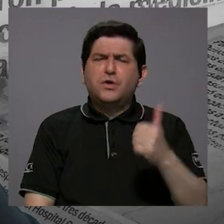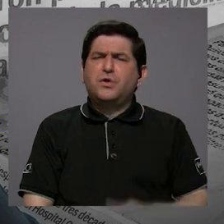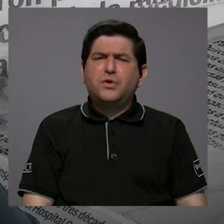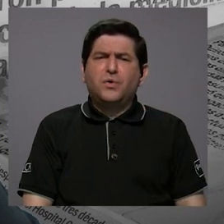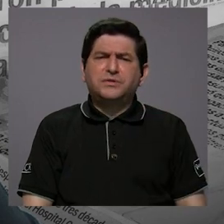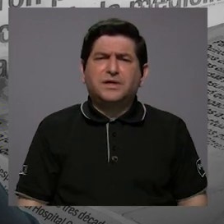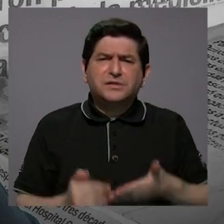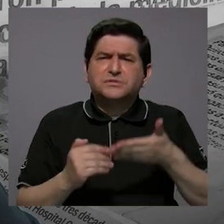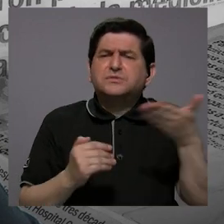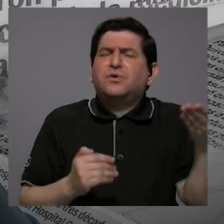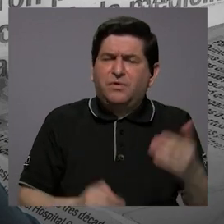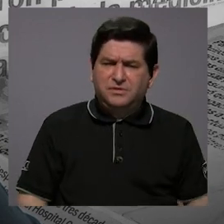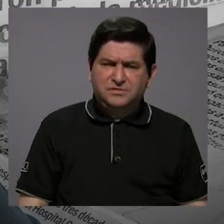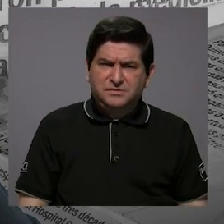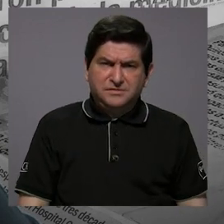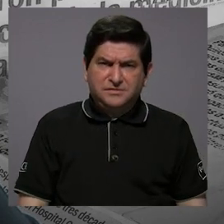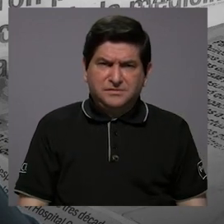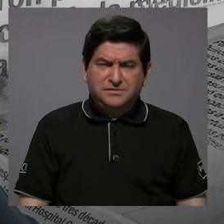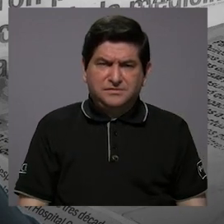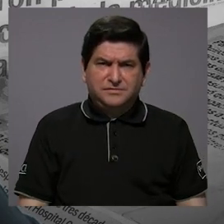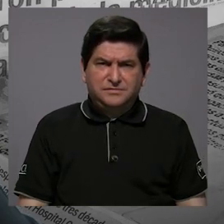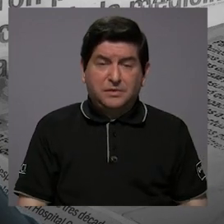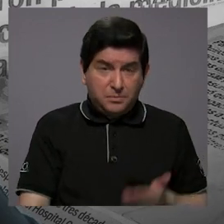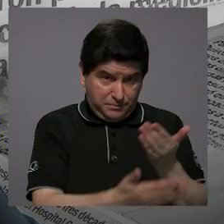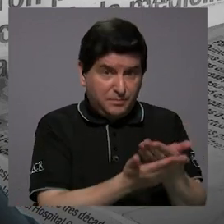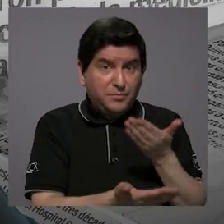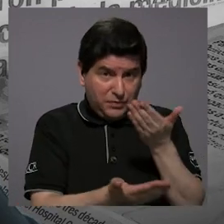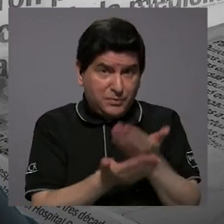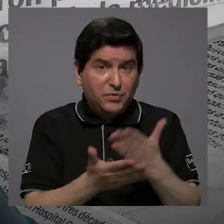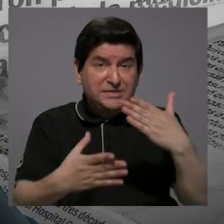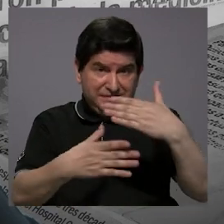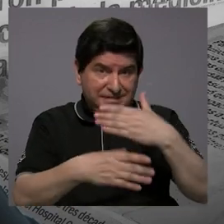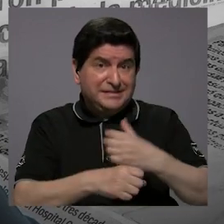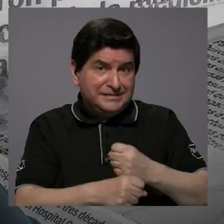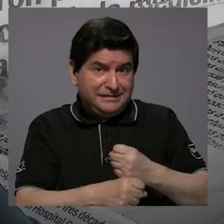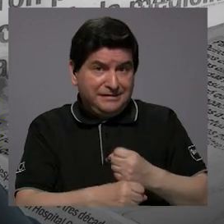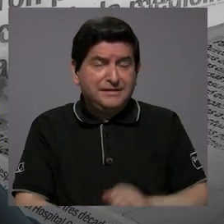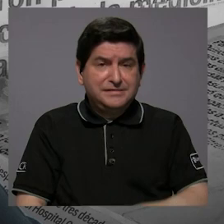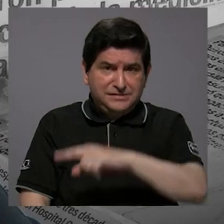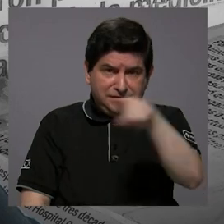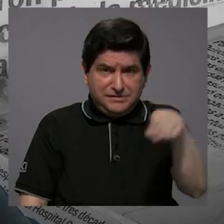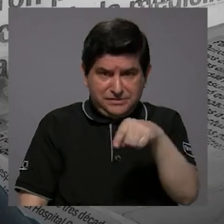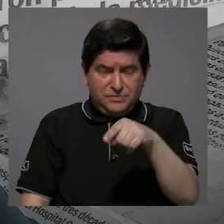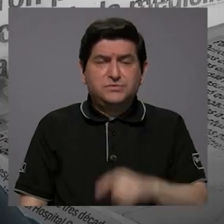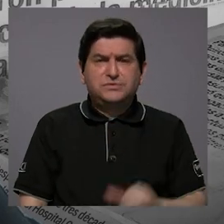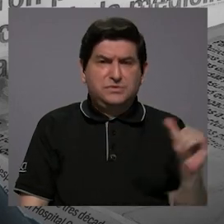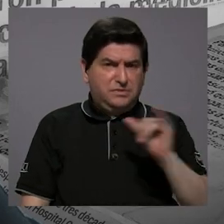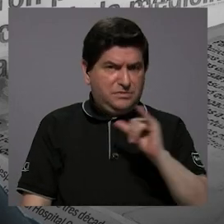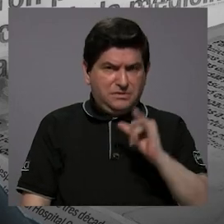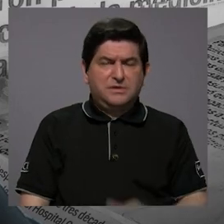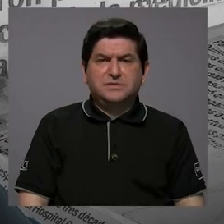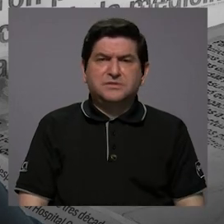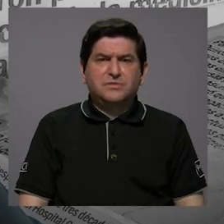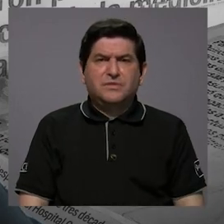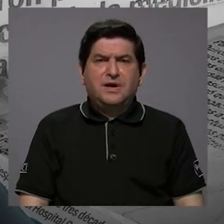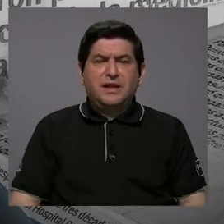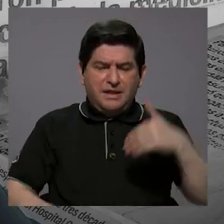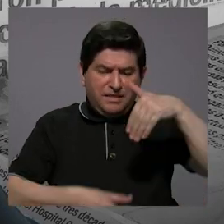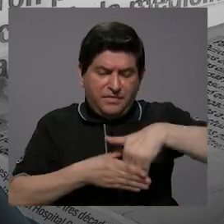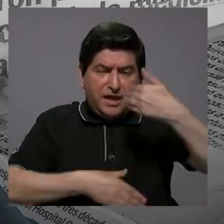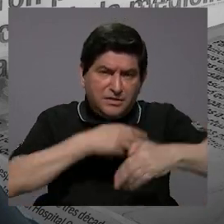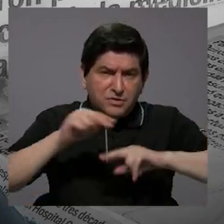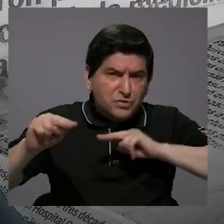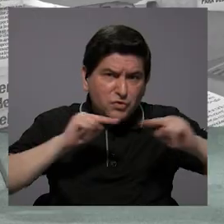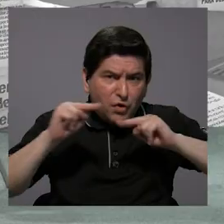aparte de eso, también tendrán otras propuestas ustedes que están canalizando en esta